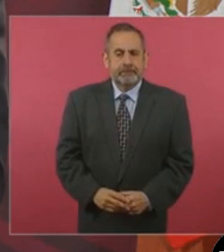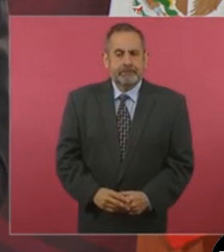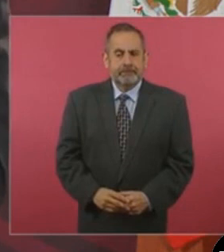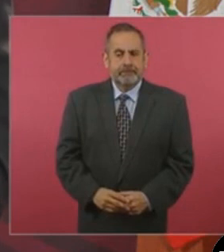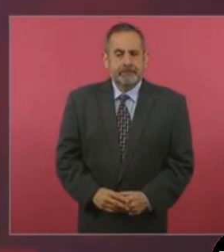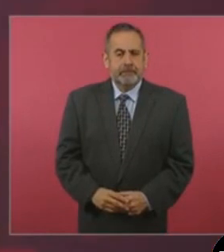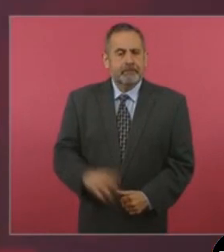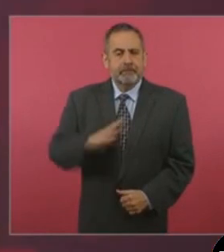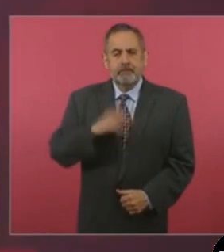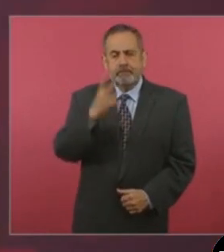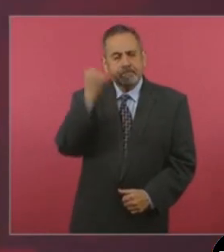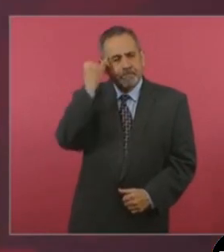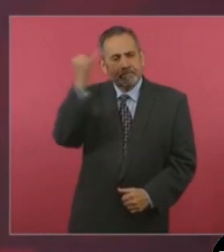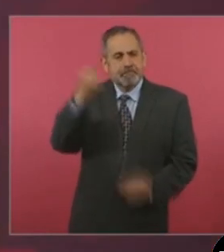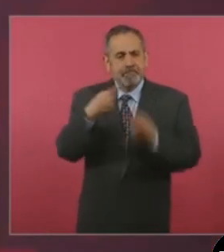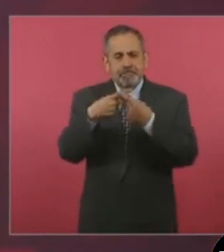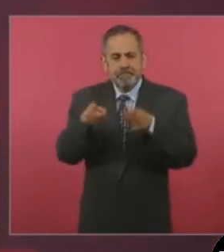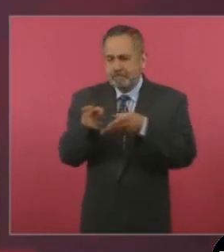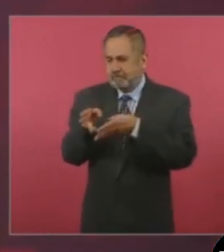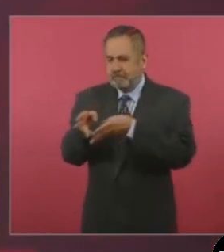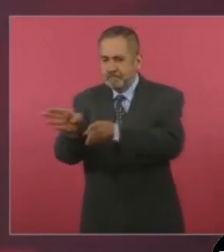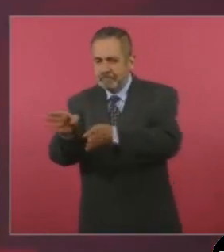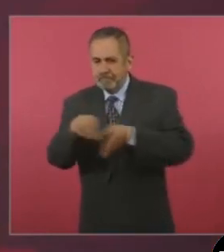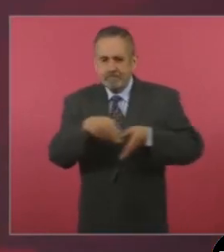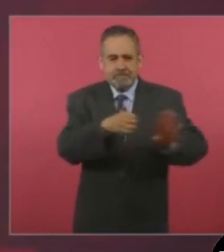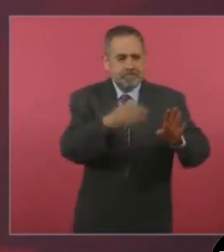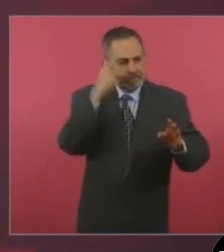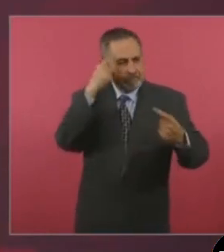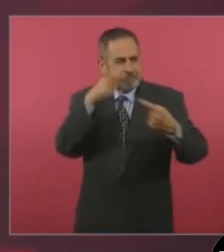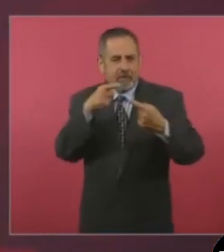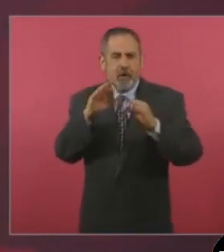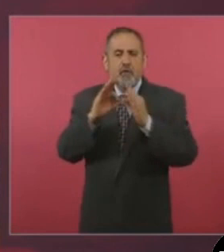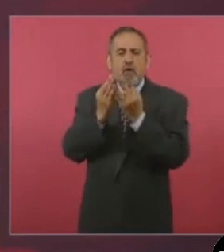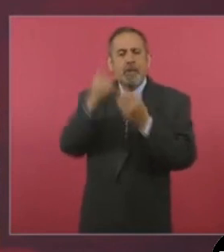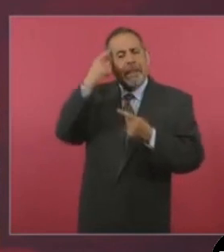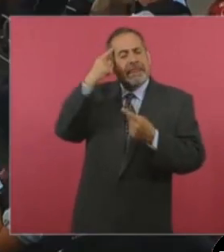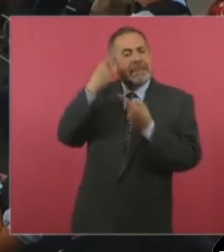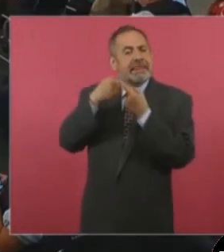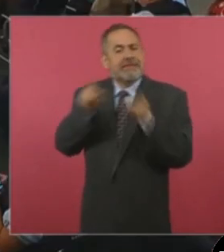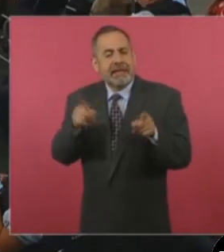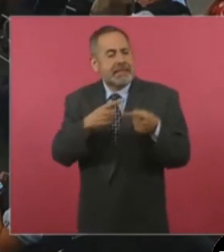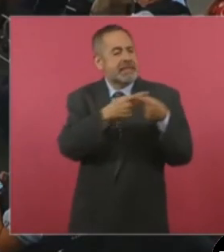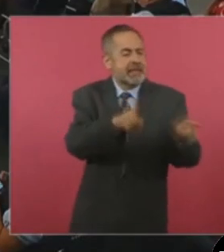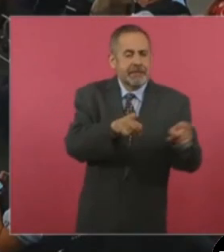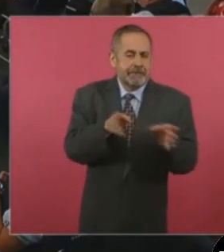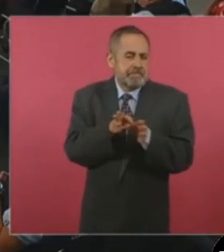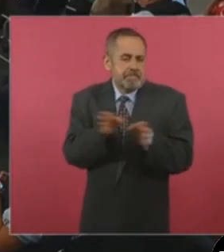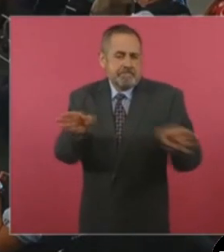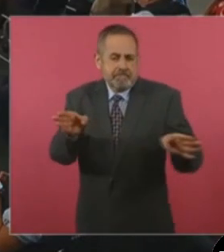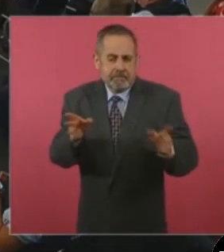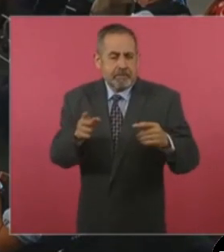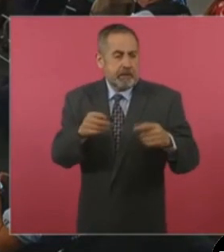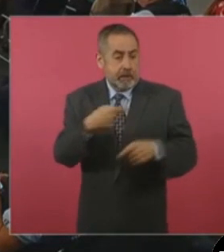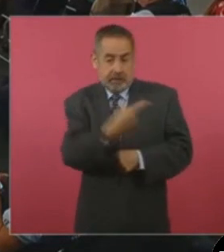corrientes de pensamiento, dos maneras distintas,